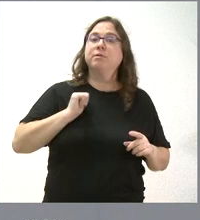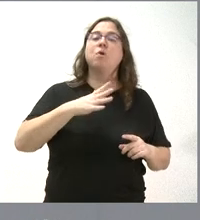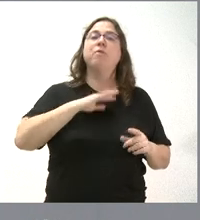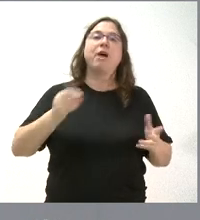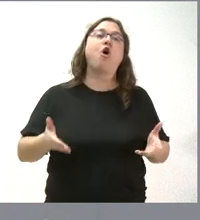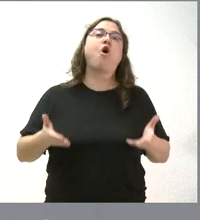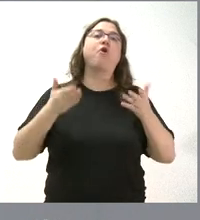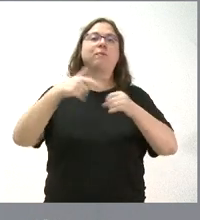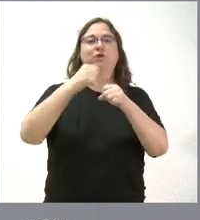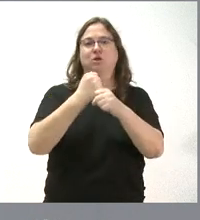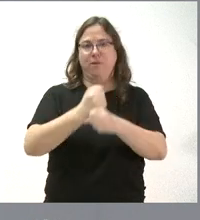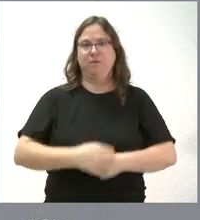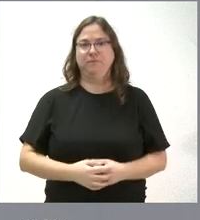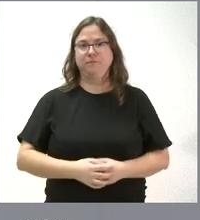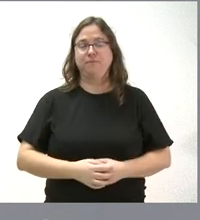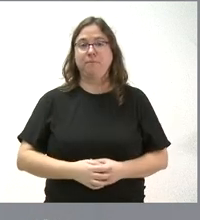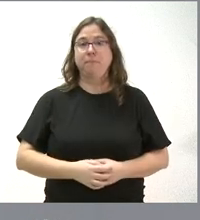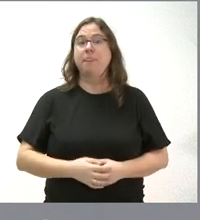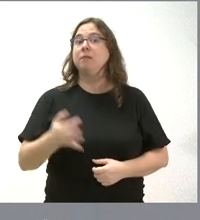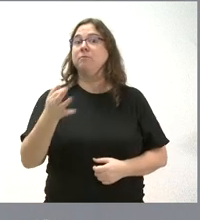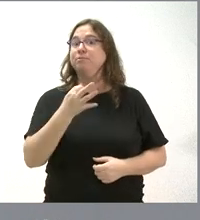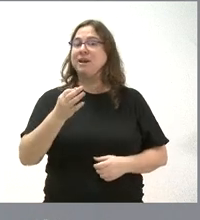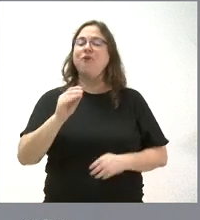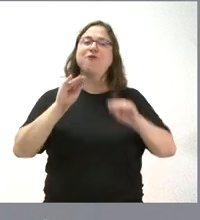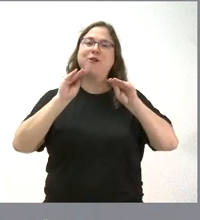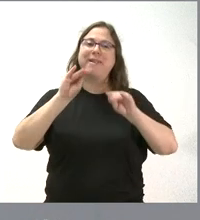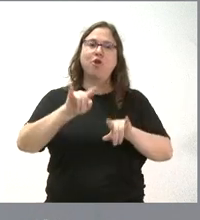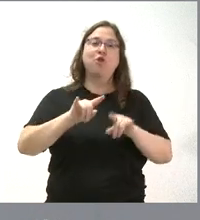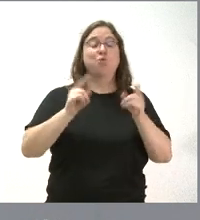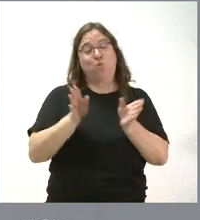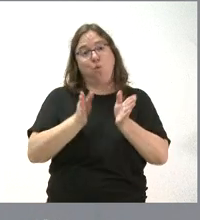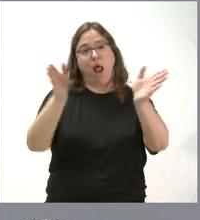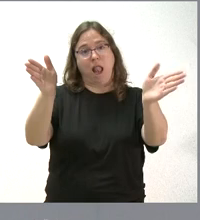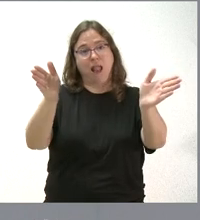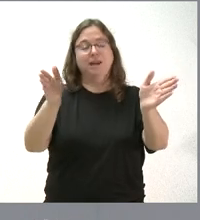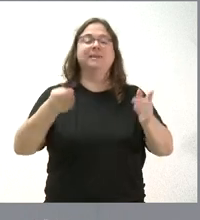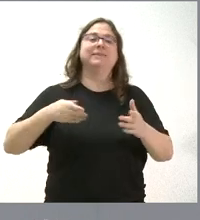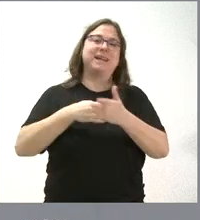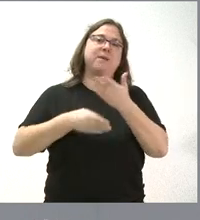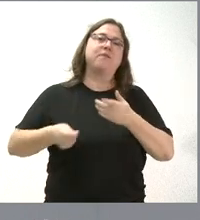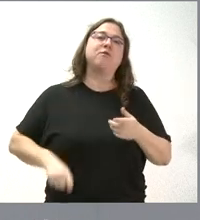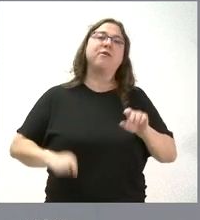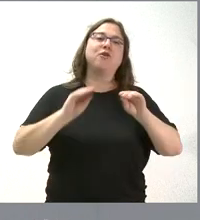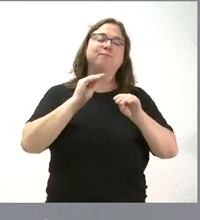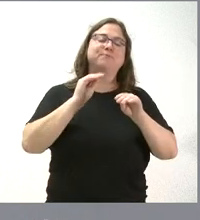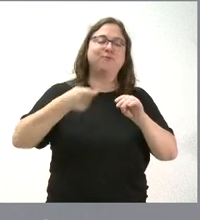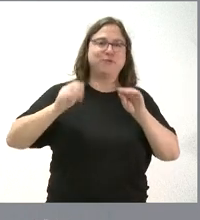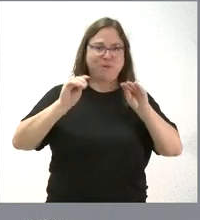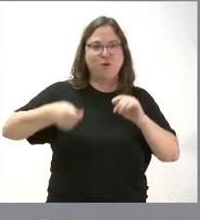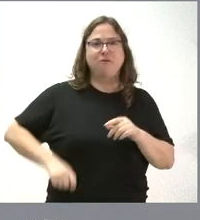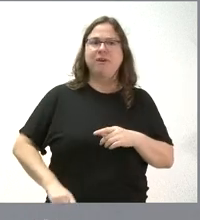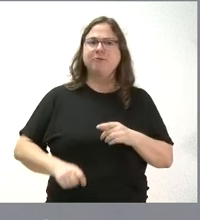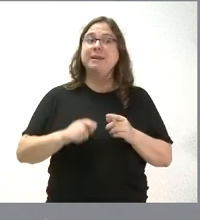posteriormente un puesto de trabajo. La ventaja de la formación dual, la que se hace a través de la formación profesional, es el alto grado de empleabilidad, no solamente por